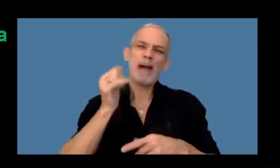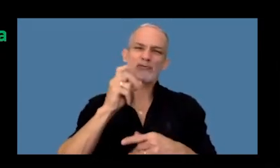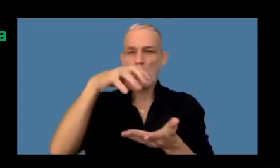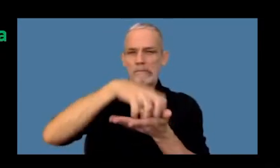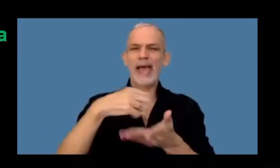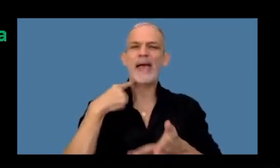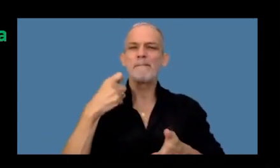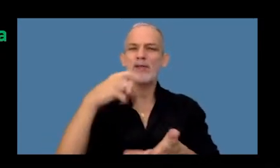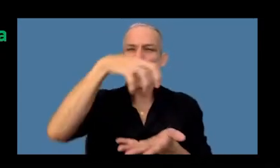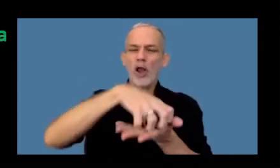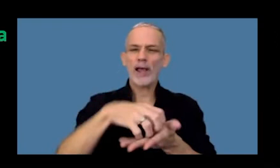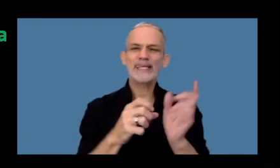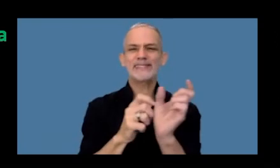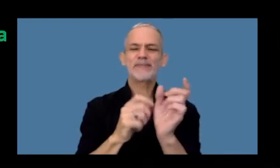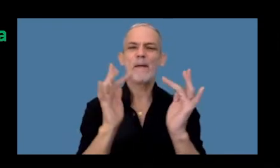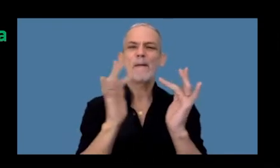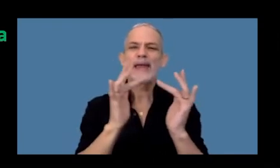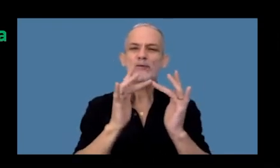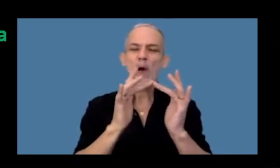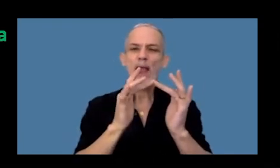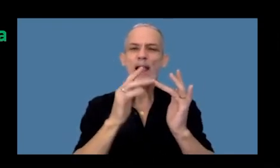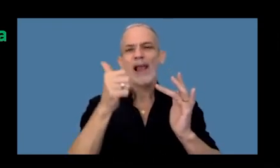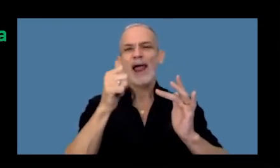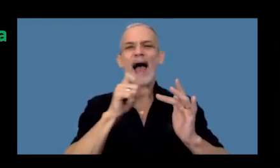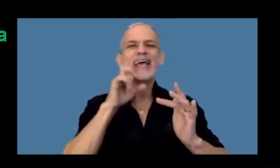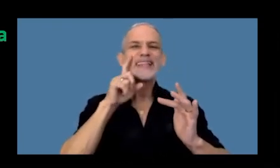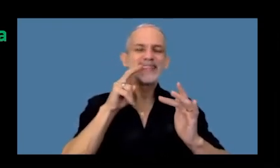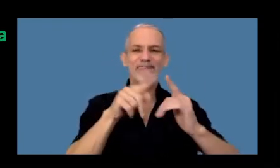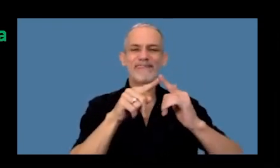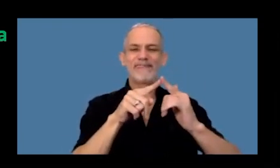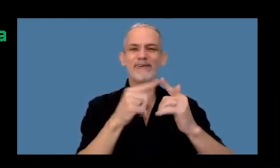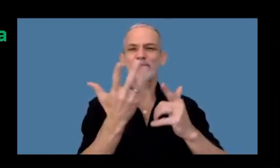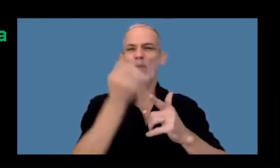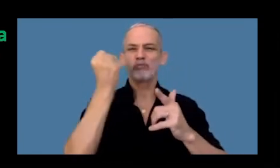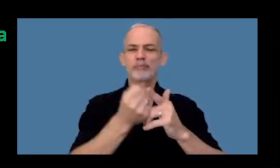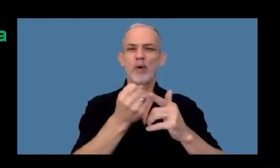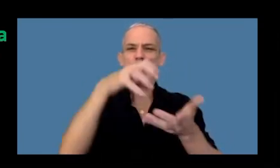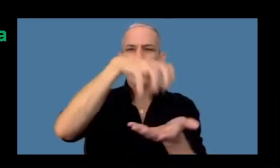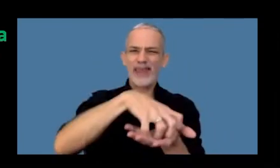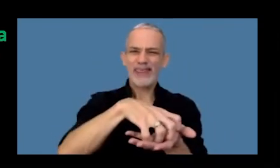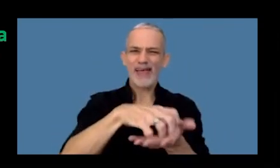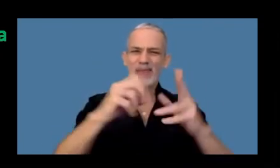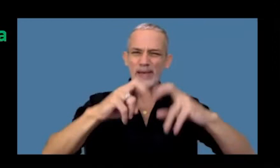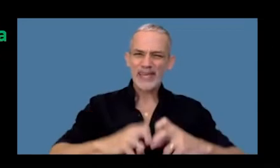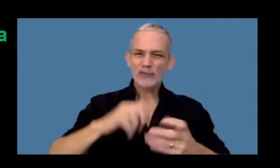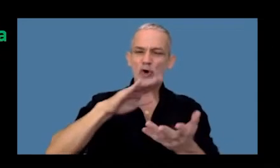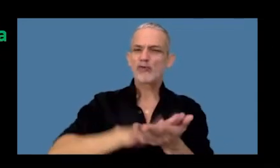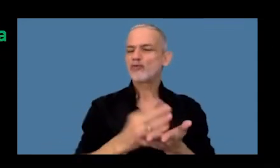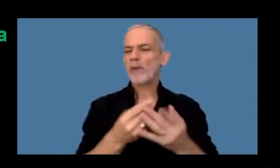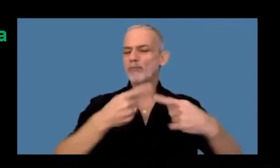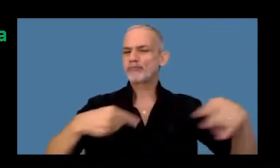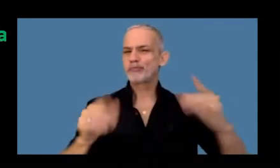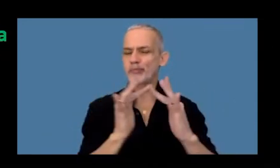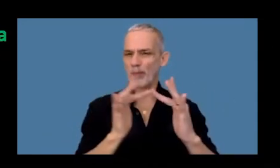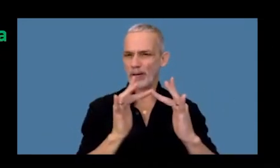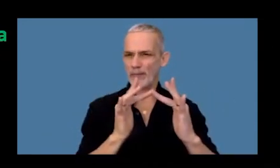español es el Virtual Active Explotation Unit que tiene como misión trabajar